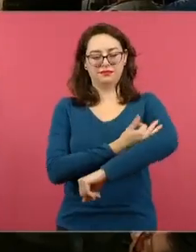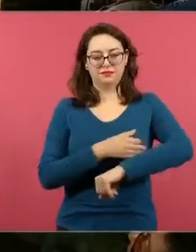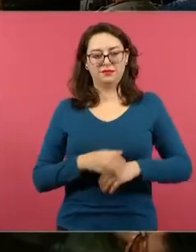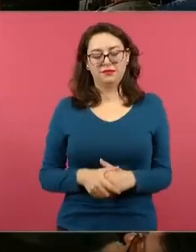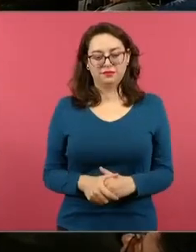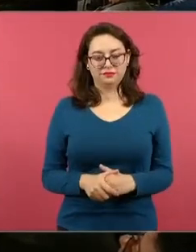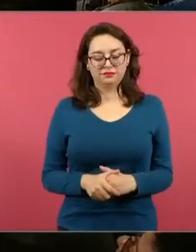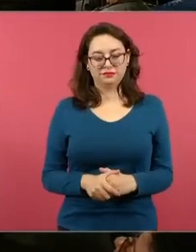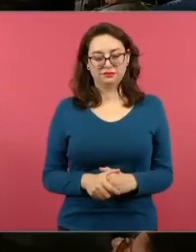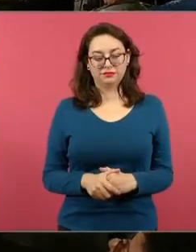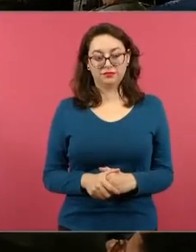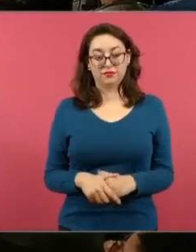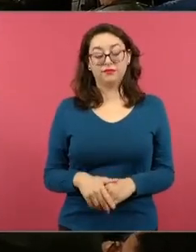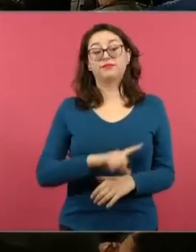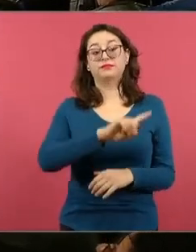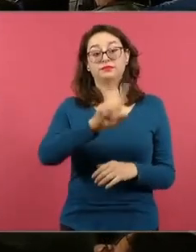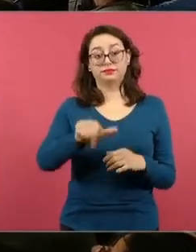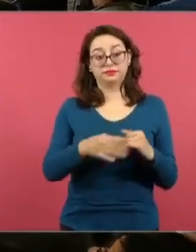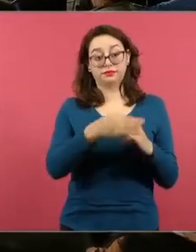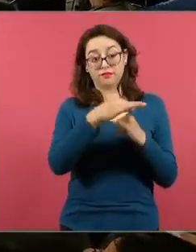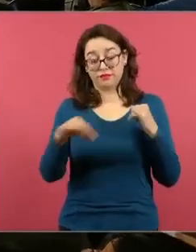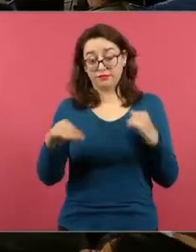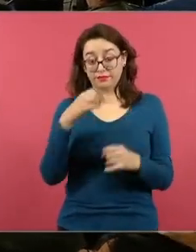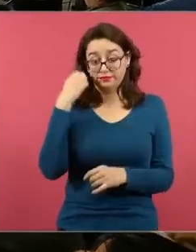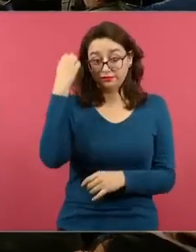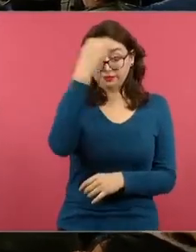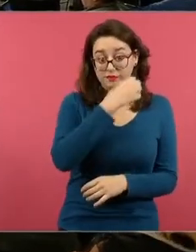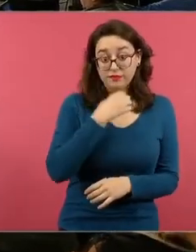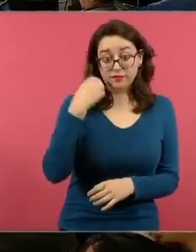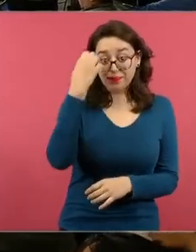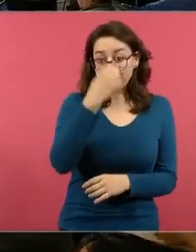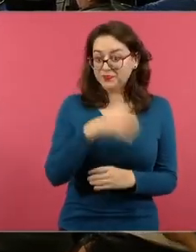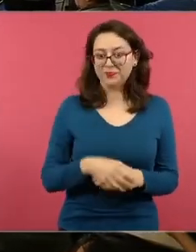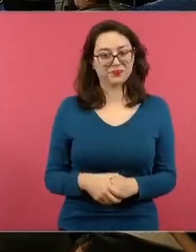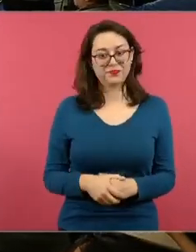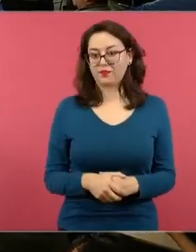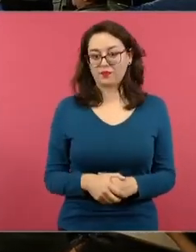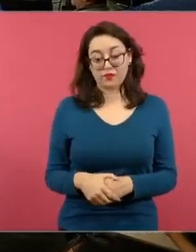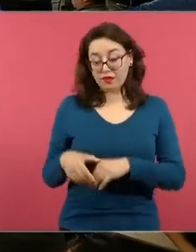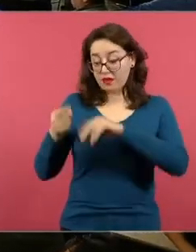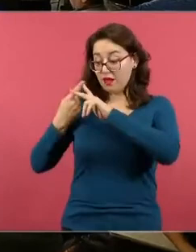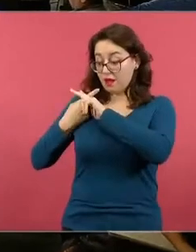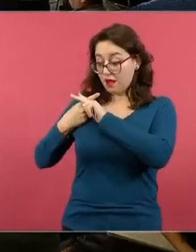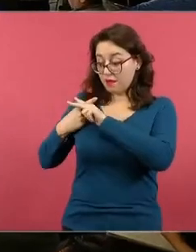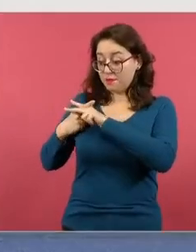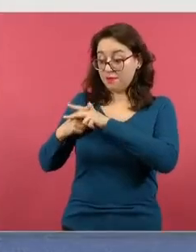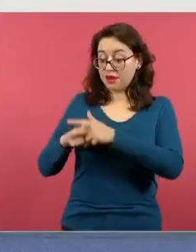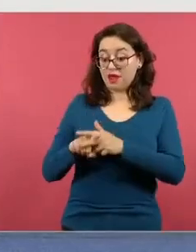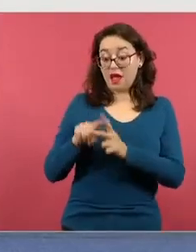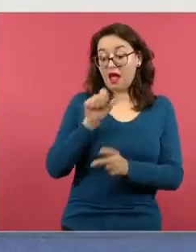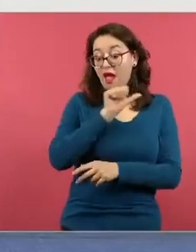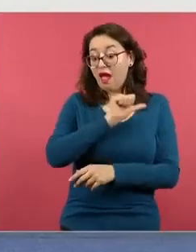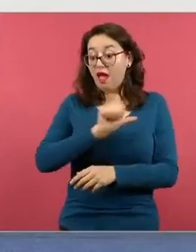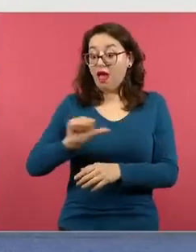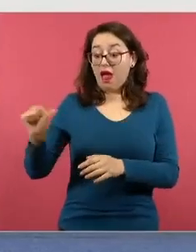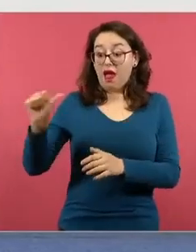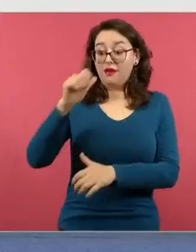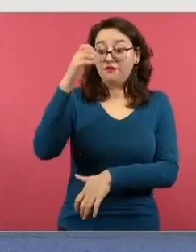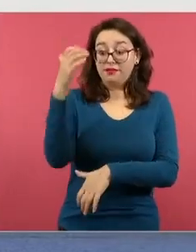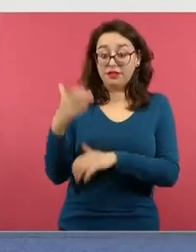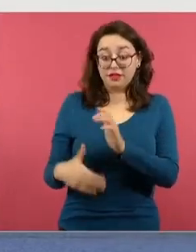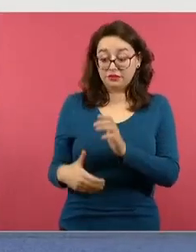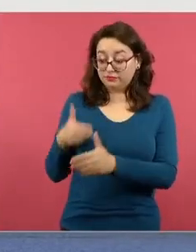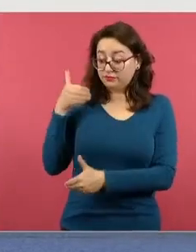La evaluación, todo el tiempo se va a estar dando en este tipo de proyectos. En el momento